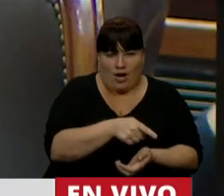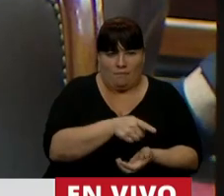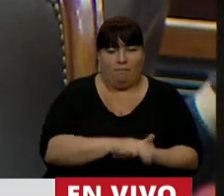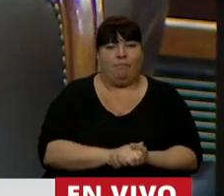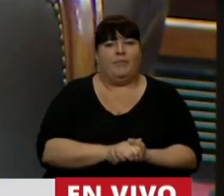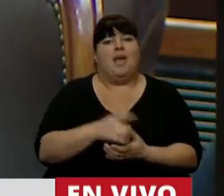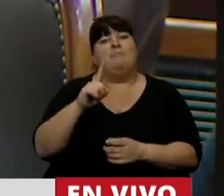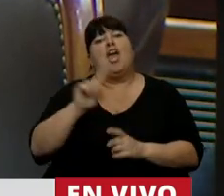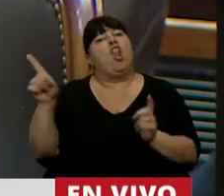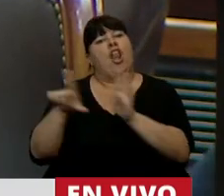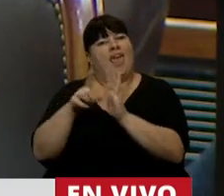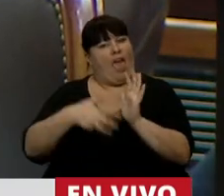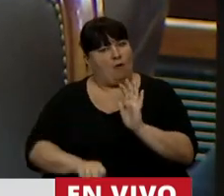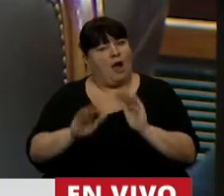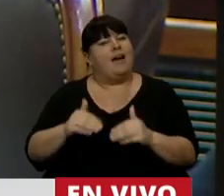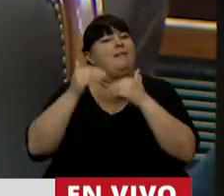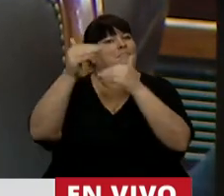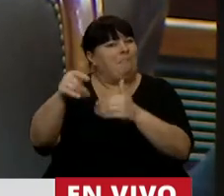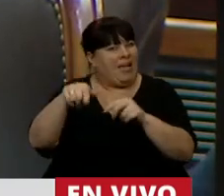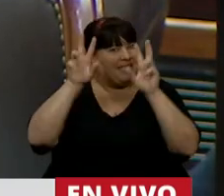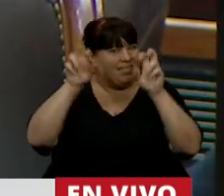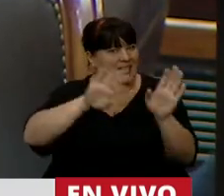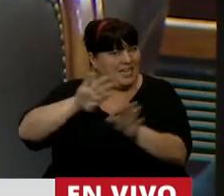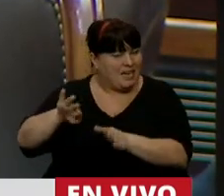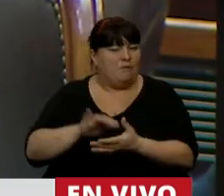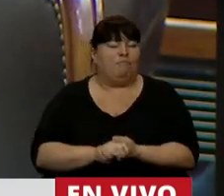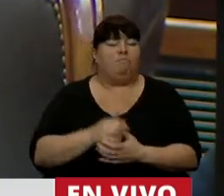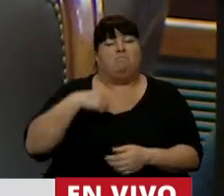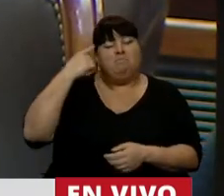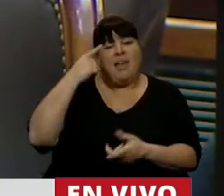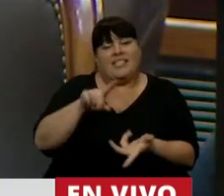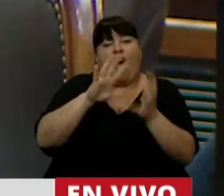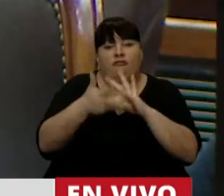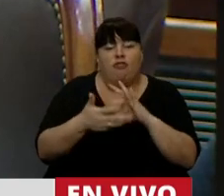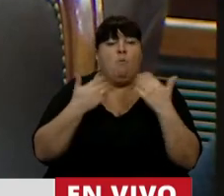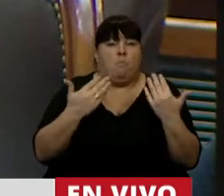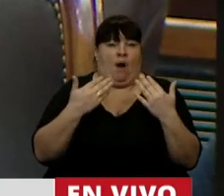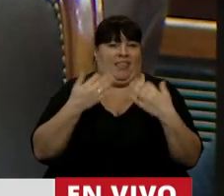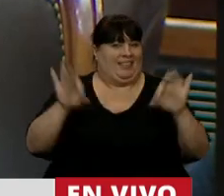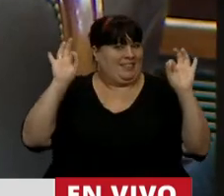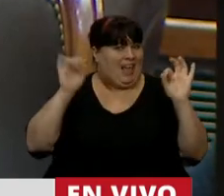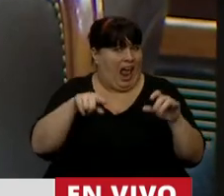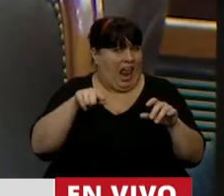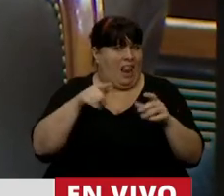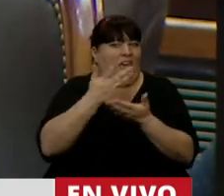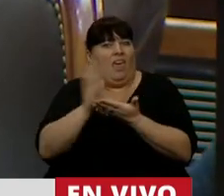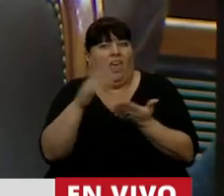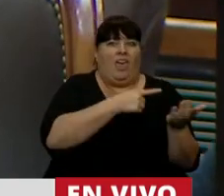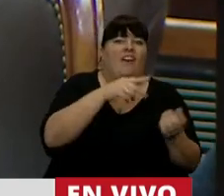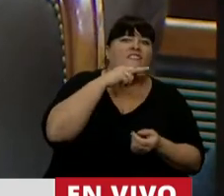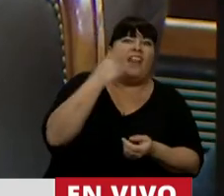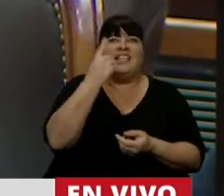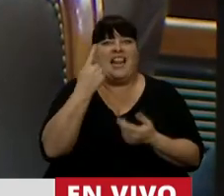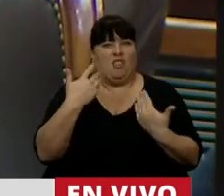sin legalizar el aborto, dejando para más adelante esta cuestión. Imaginamos que de esa manera se podría haber evitado esta división entre